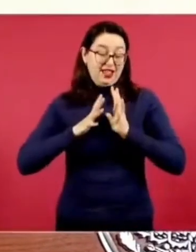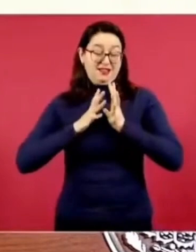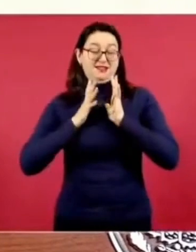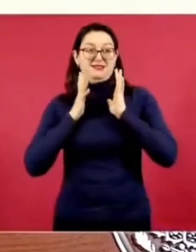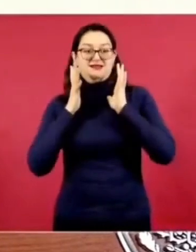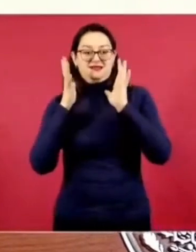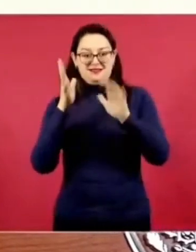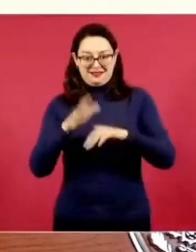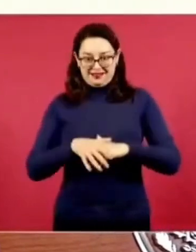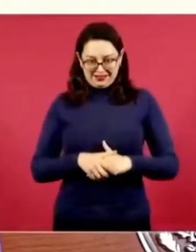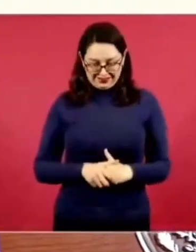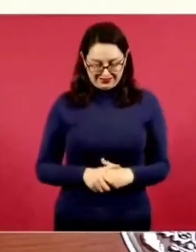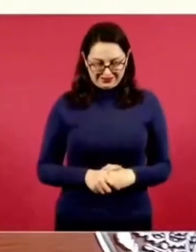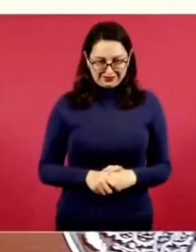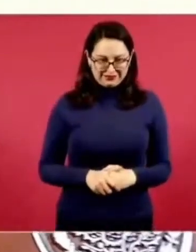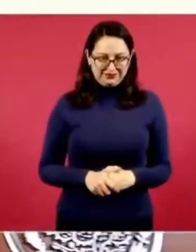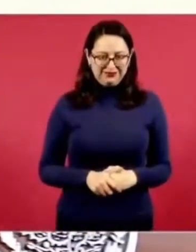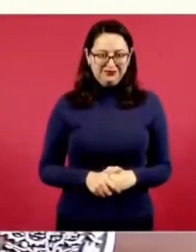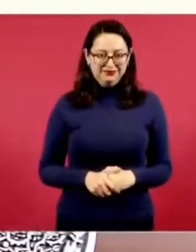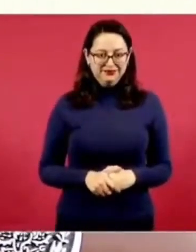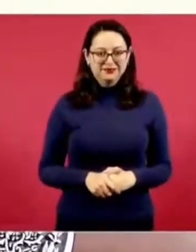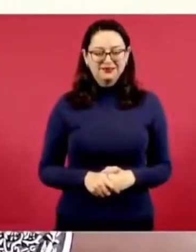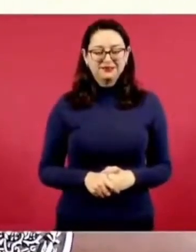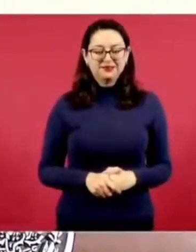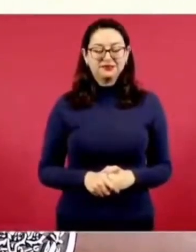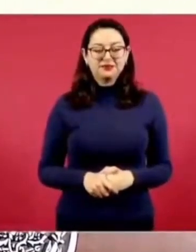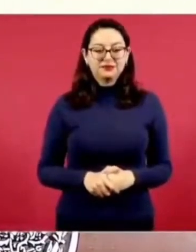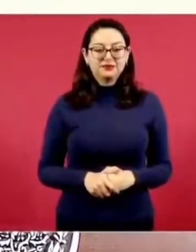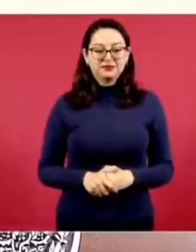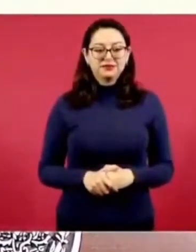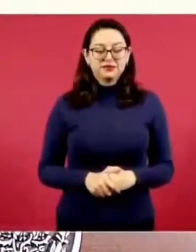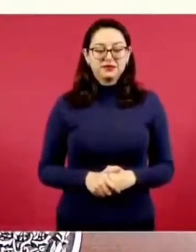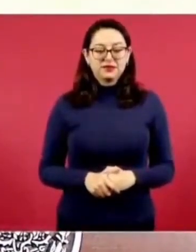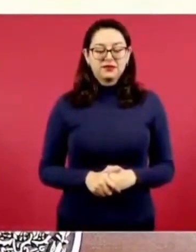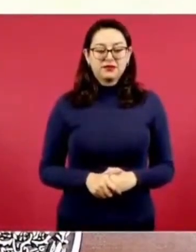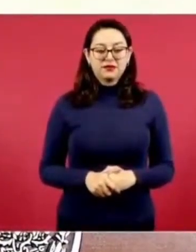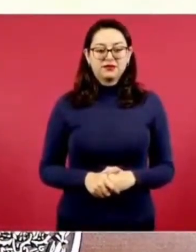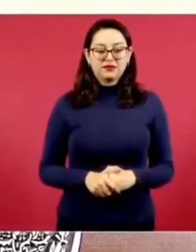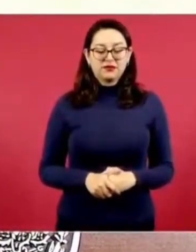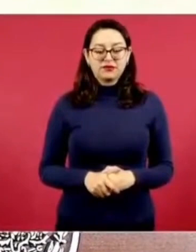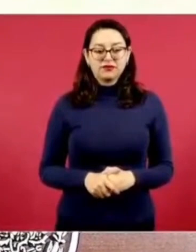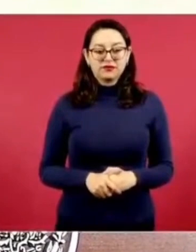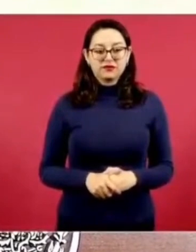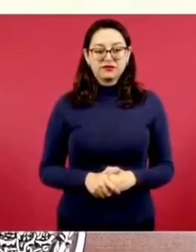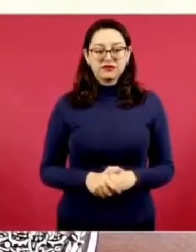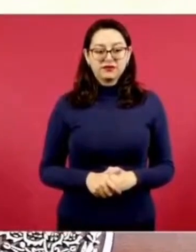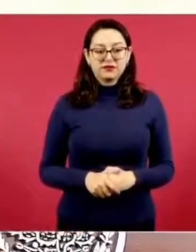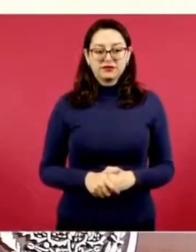centenario, el azteca.